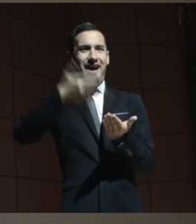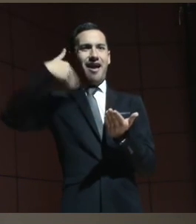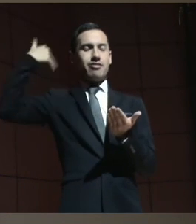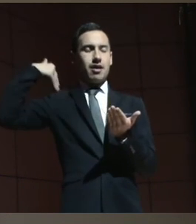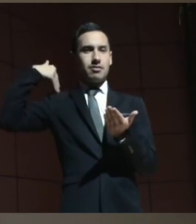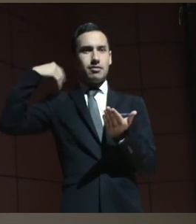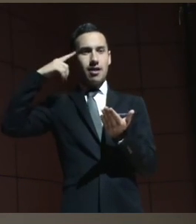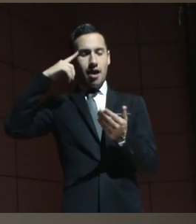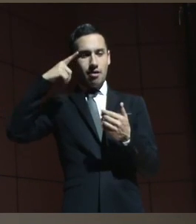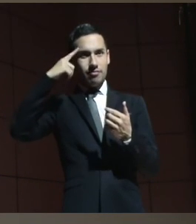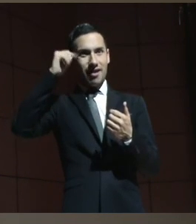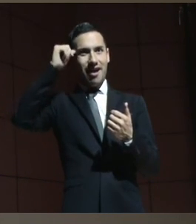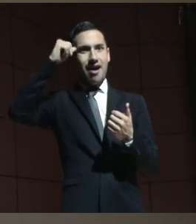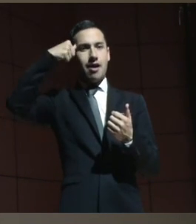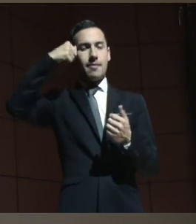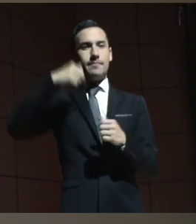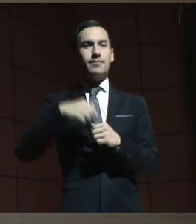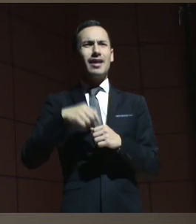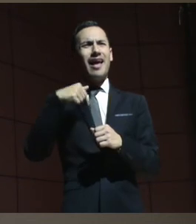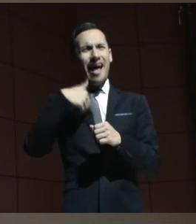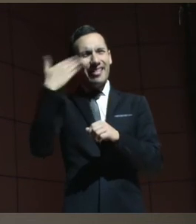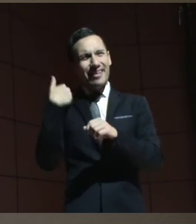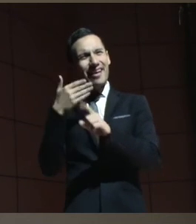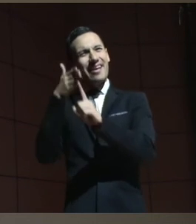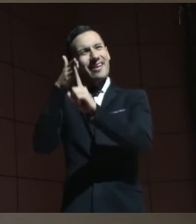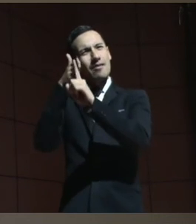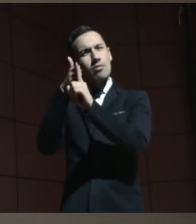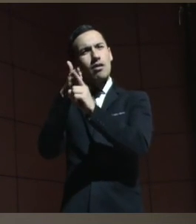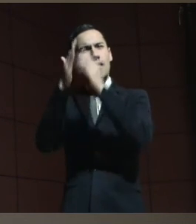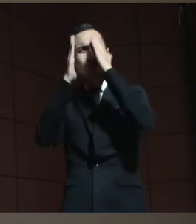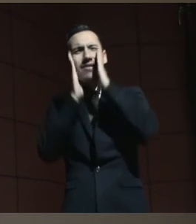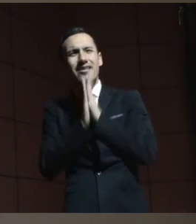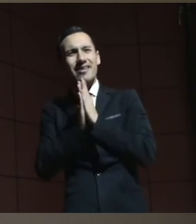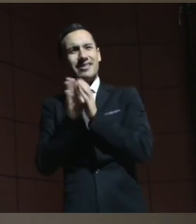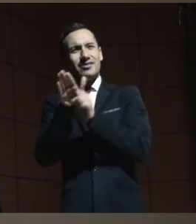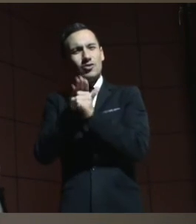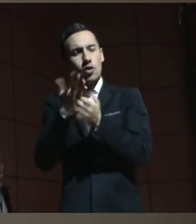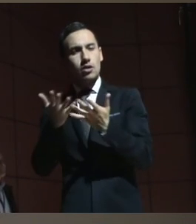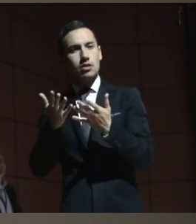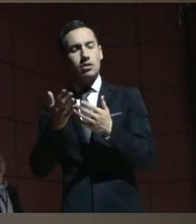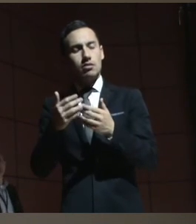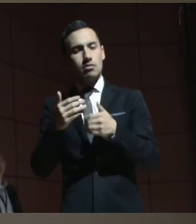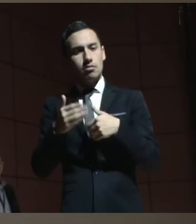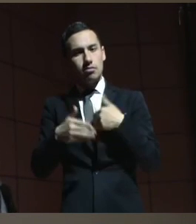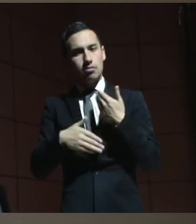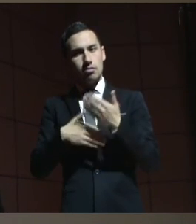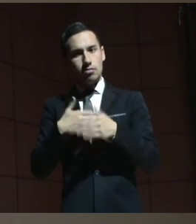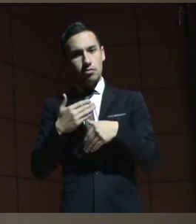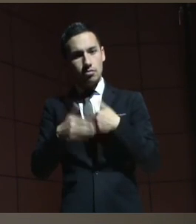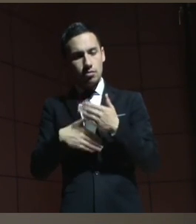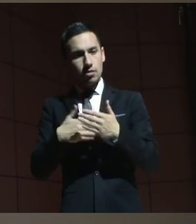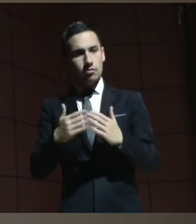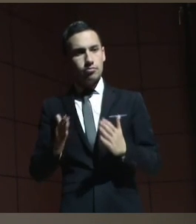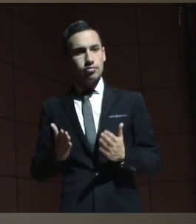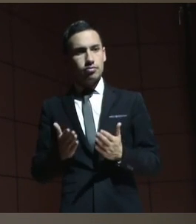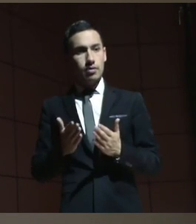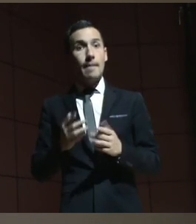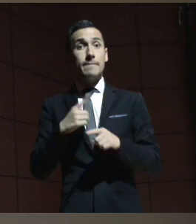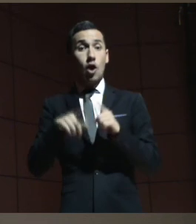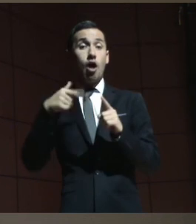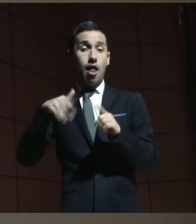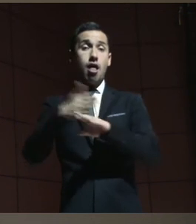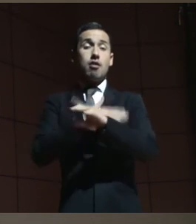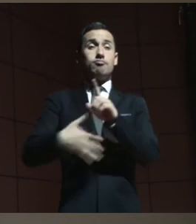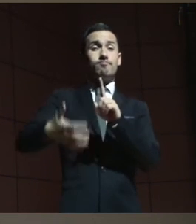hacia hacia su Virgen María y hacia lo que le pasaba él recuperado él encerrado él